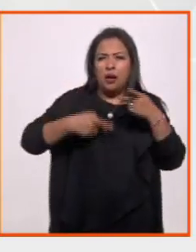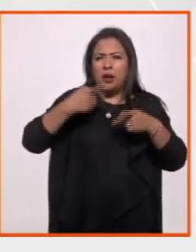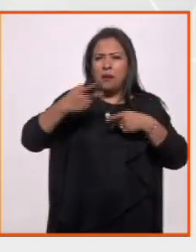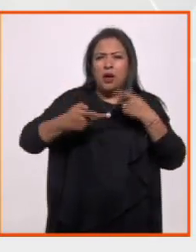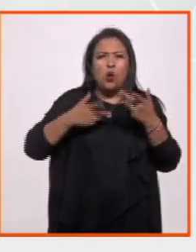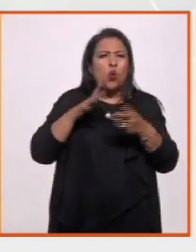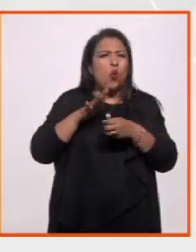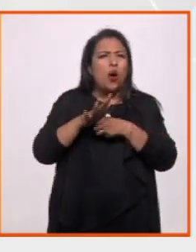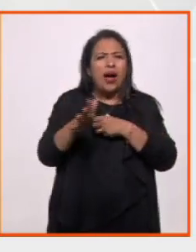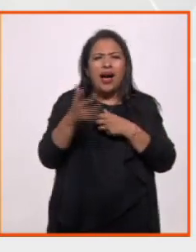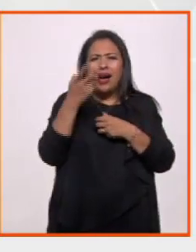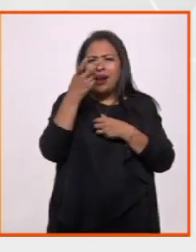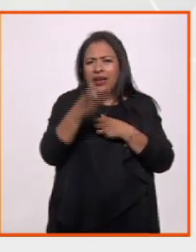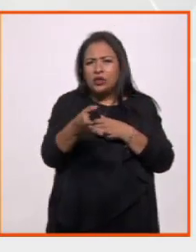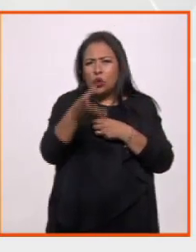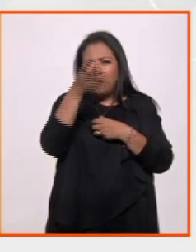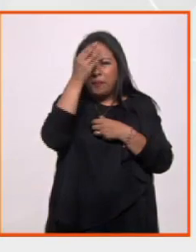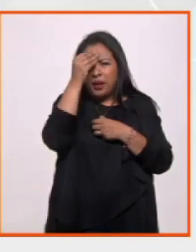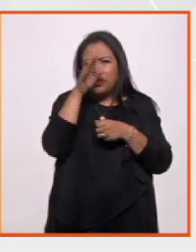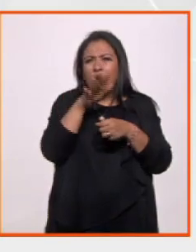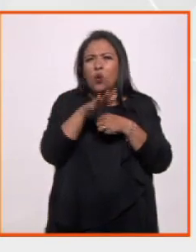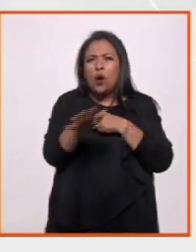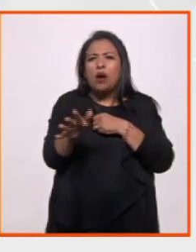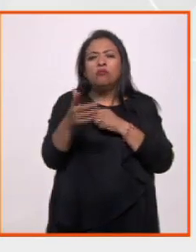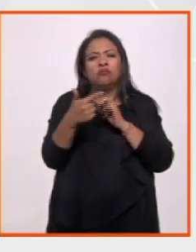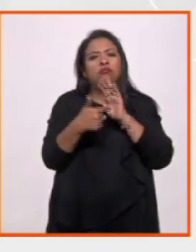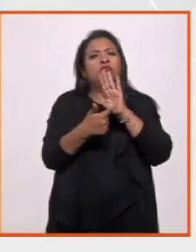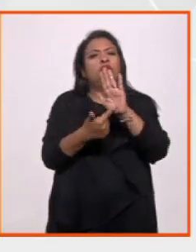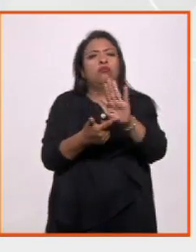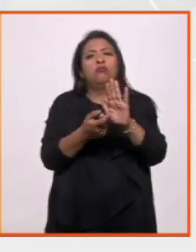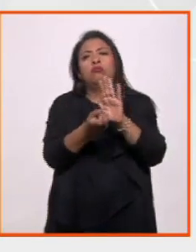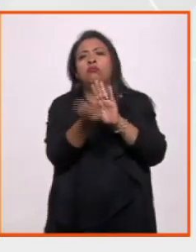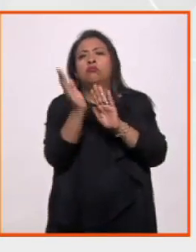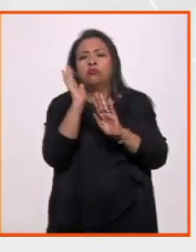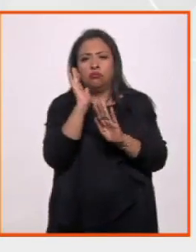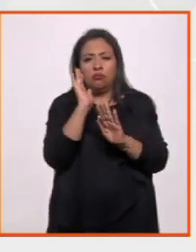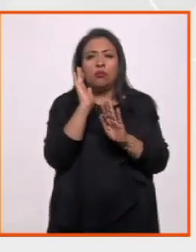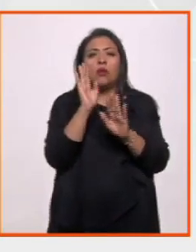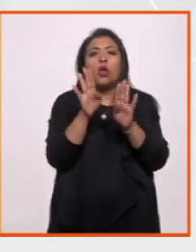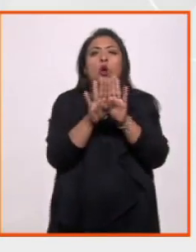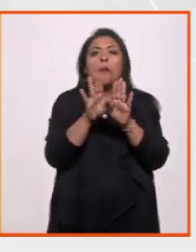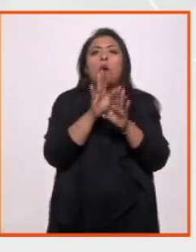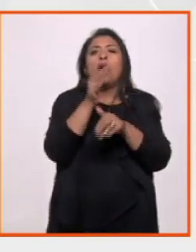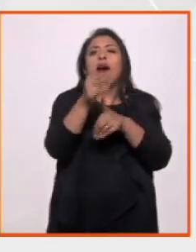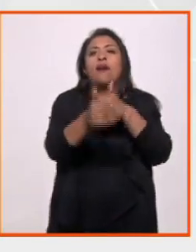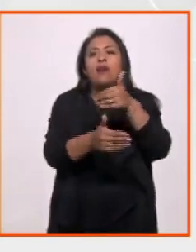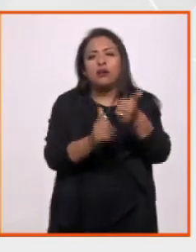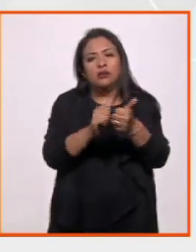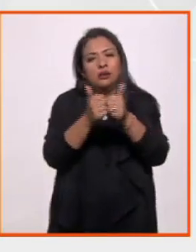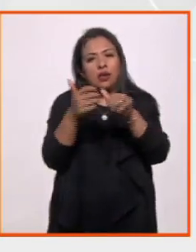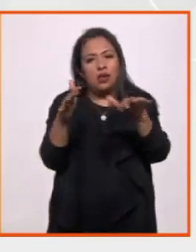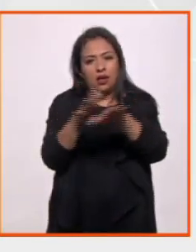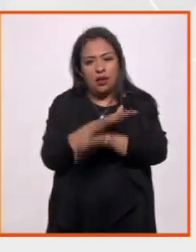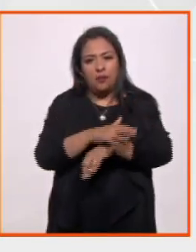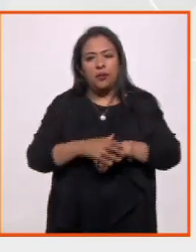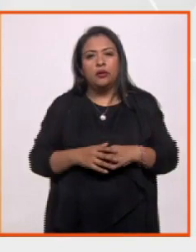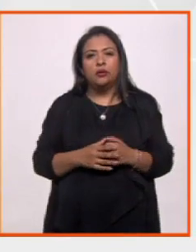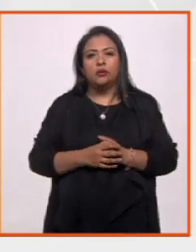cuál de todo eso que han aprendido les va a demostrar a los demás cómo han avanzado y evolucionado.